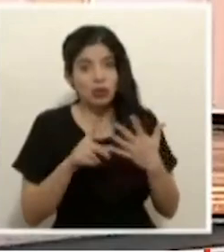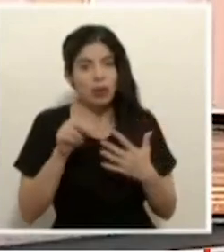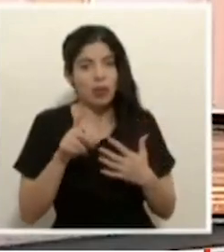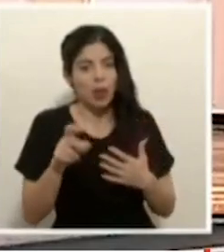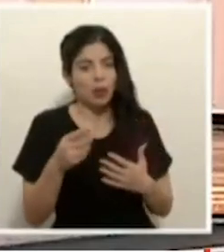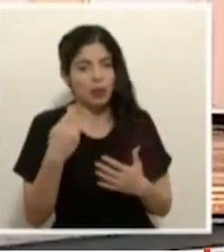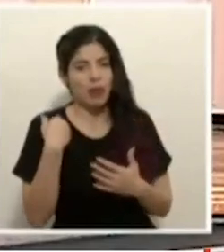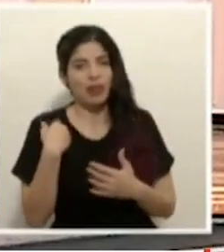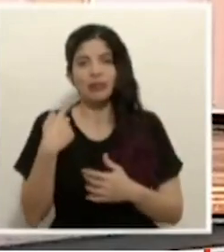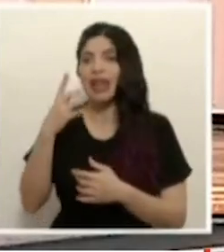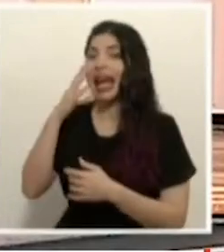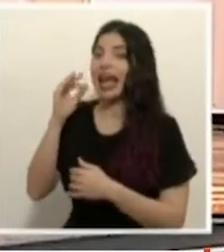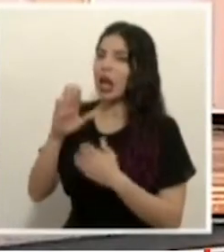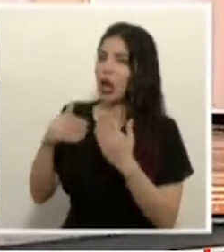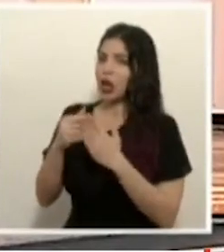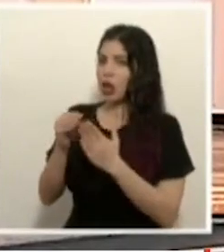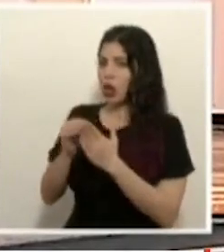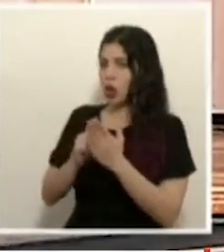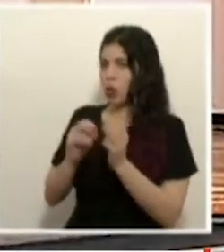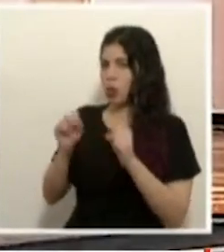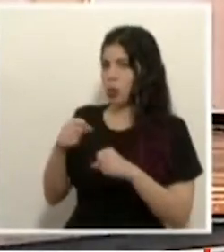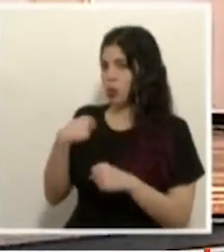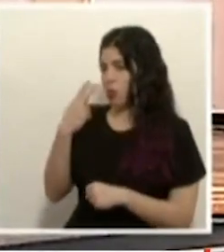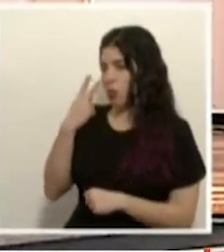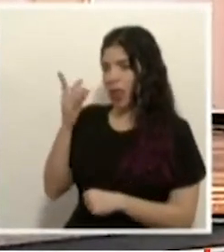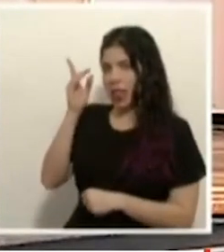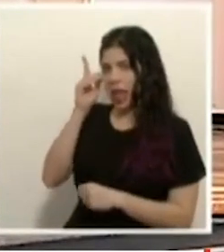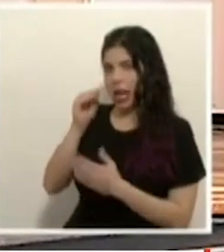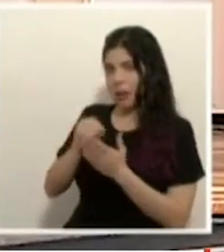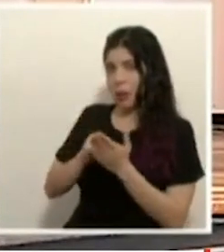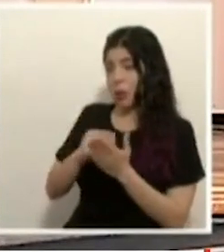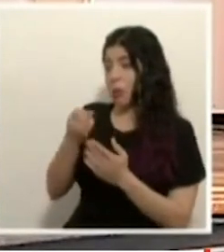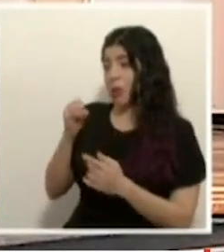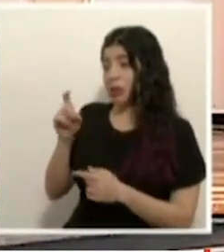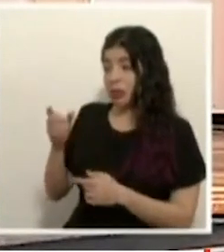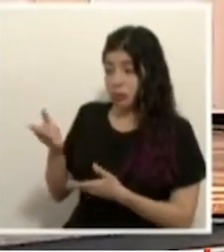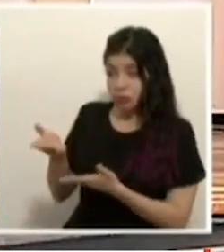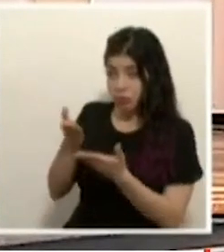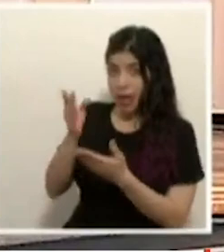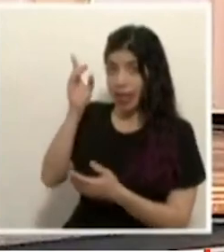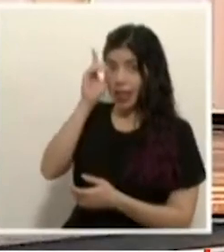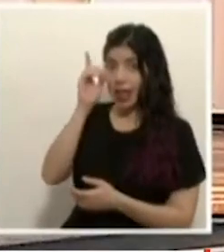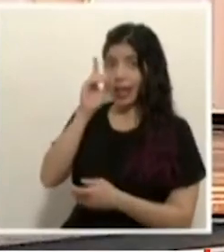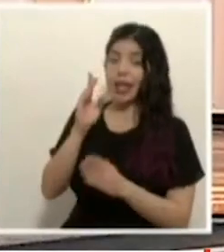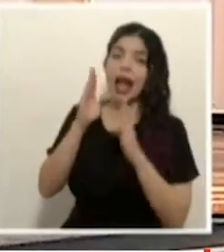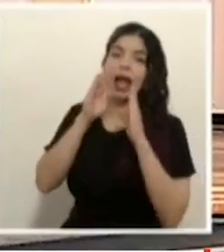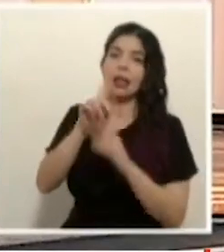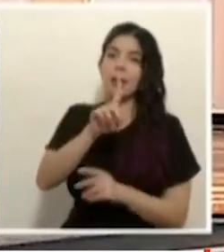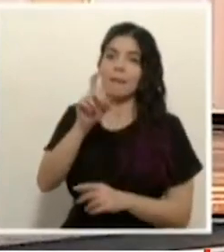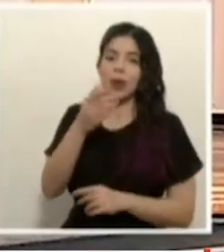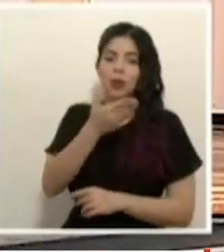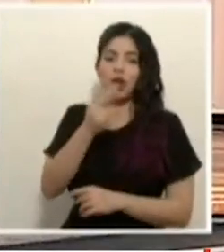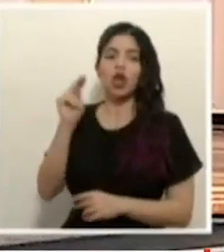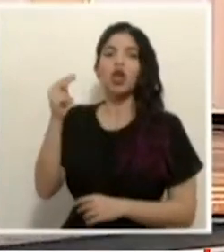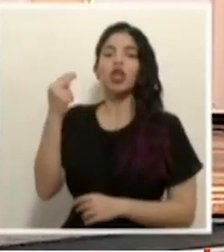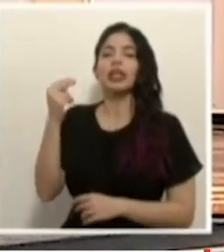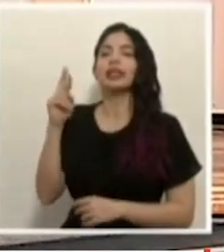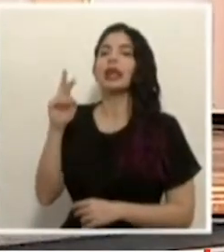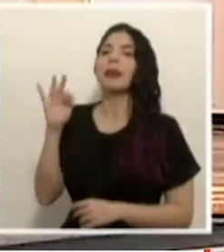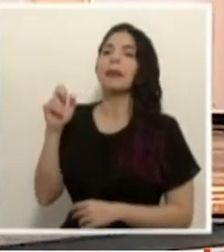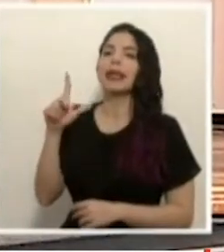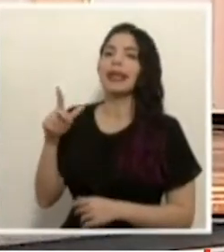que todos los jerarcas pudieron anotar aquí yo vi a don Daniel anotando si gusta don Daniel atender la consulta de noticias